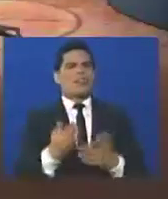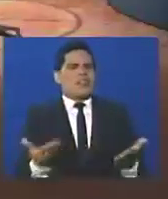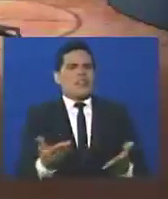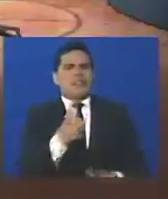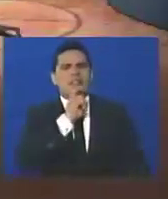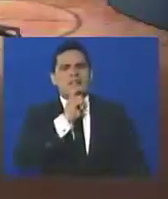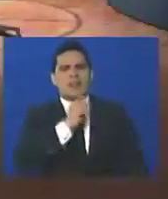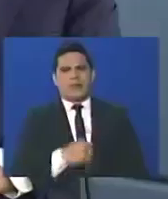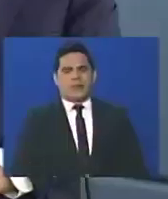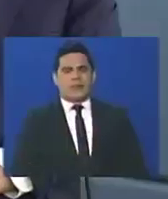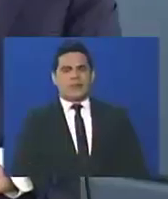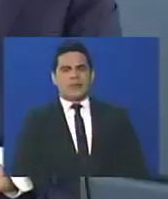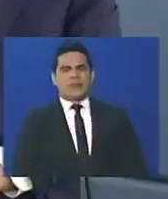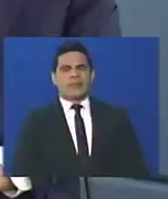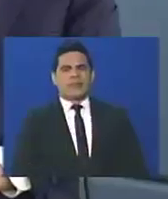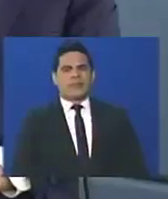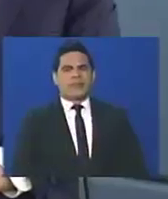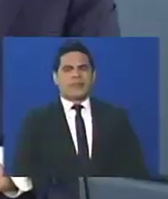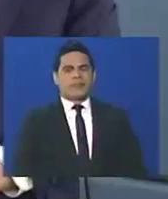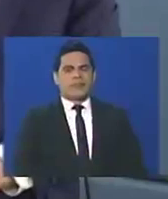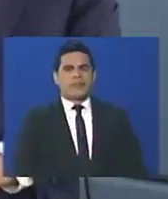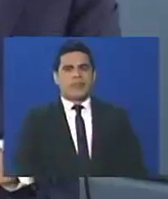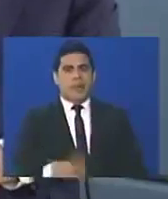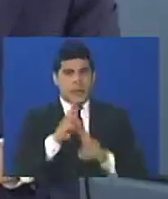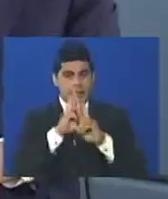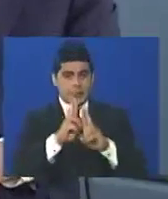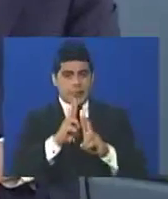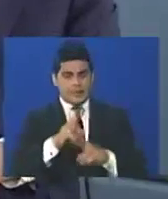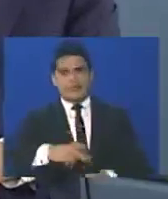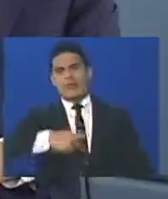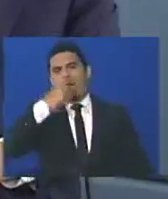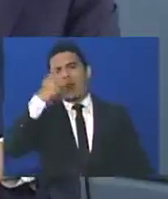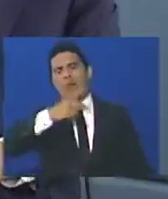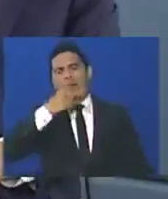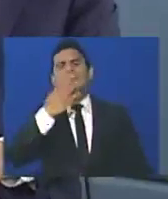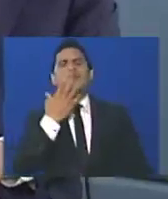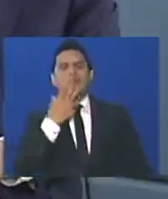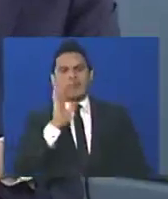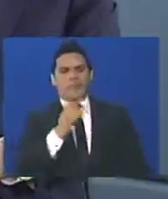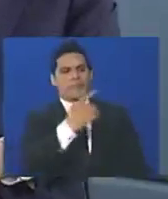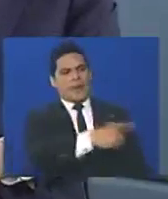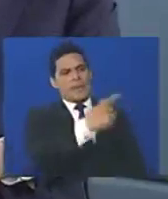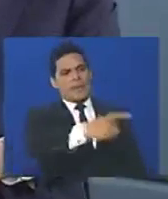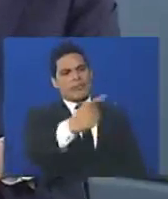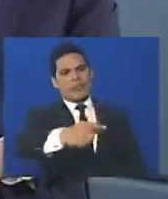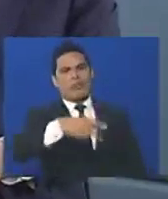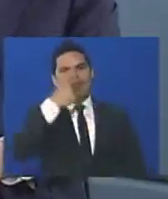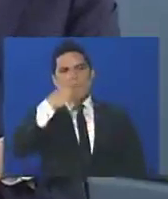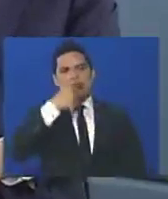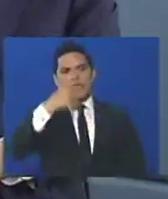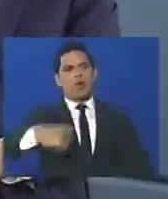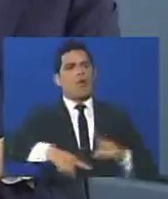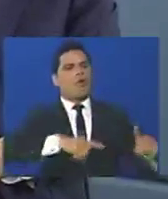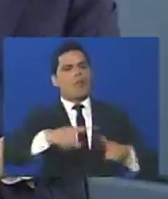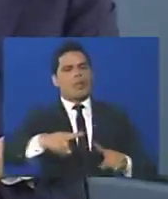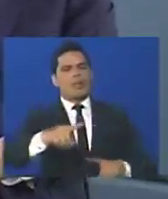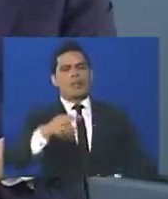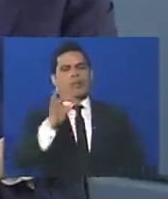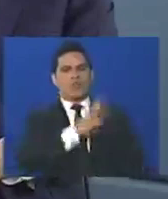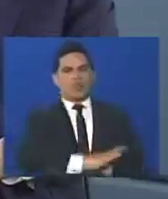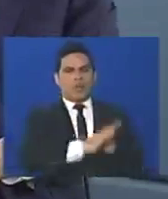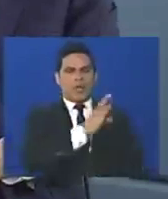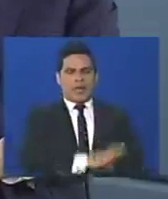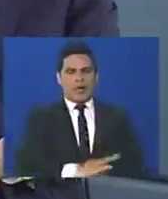difícil entonces? Bueno yo creo que los políticos, o los dirigentes, o los ciudadanos